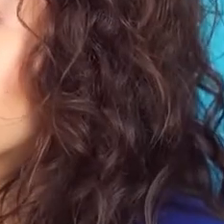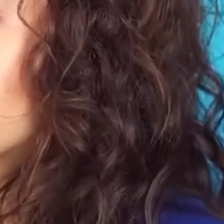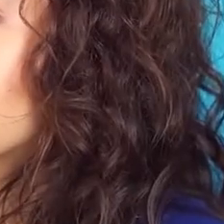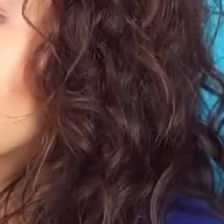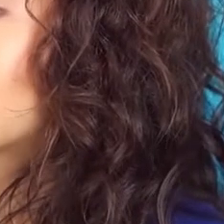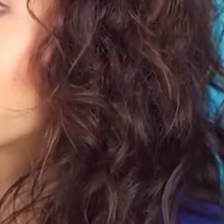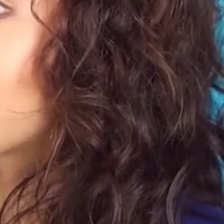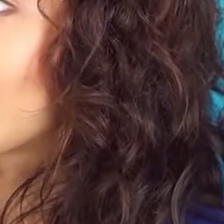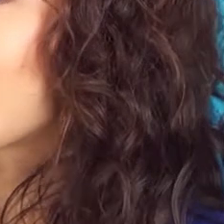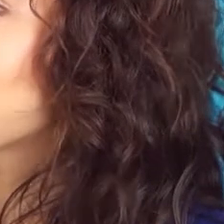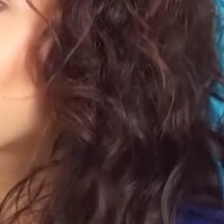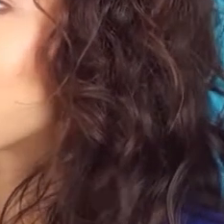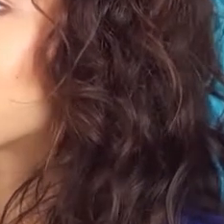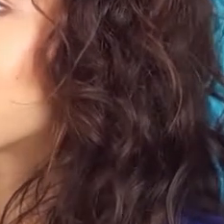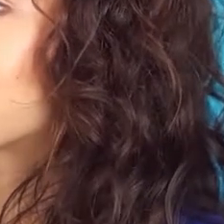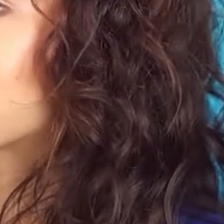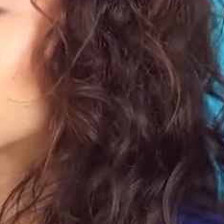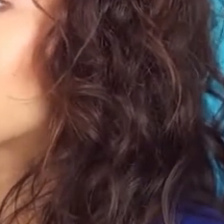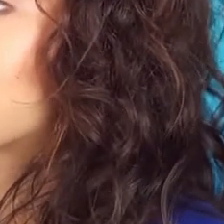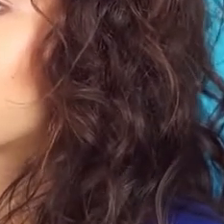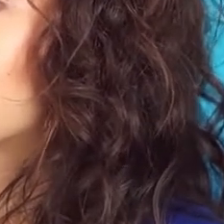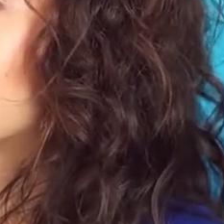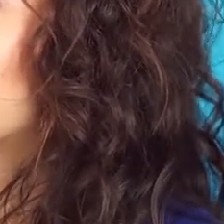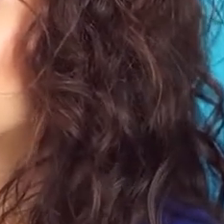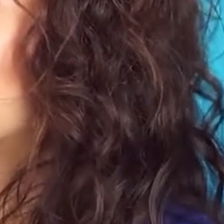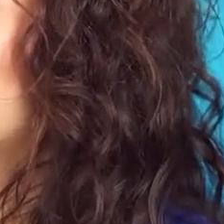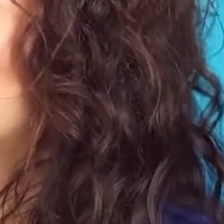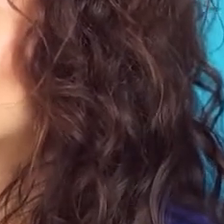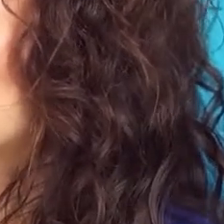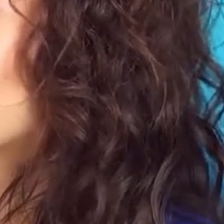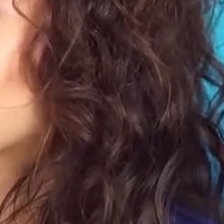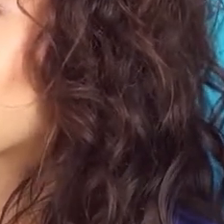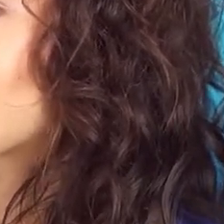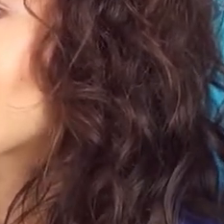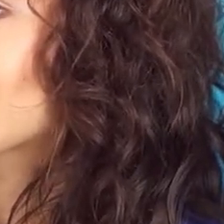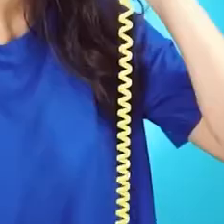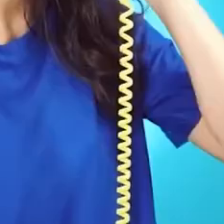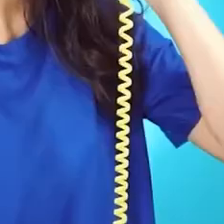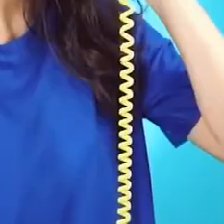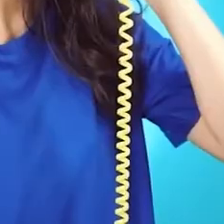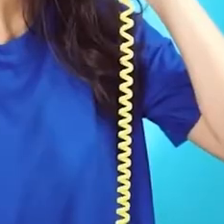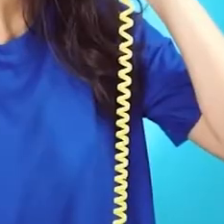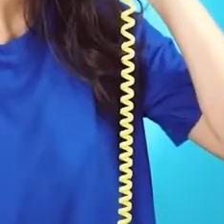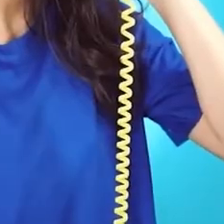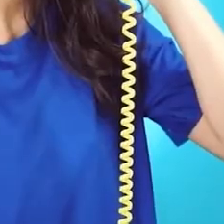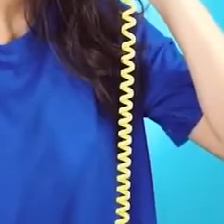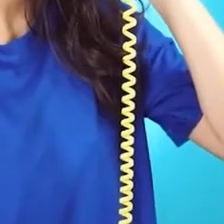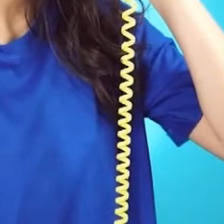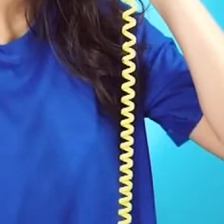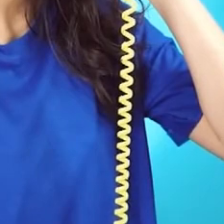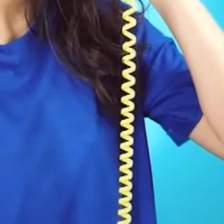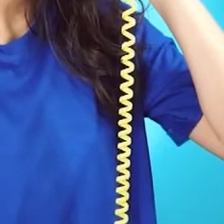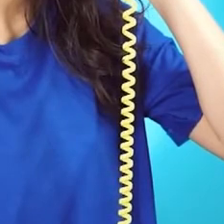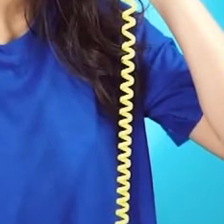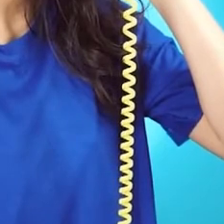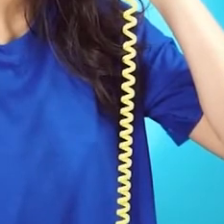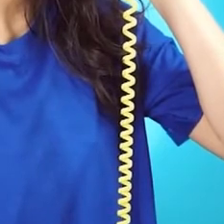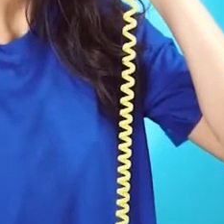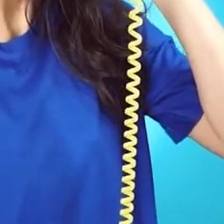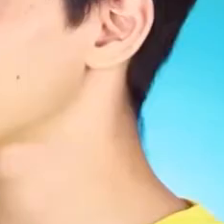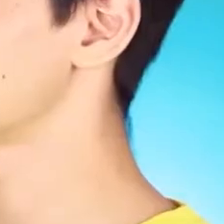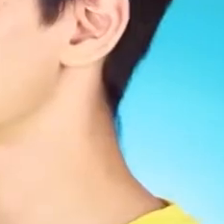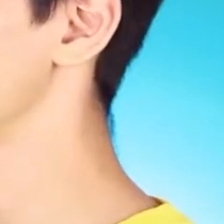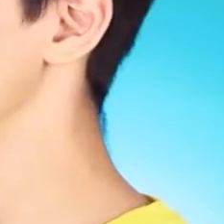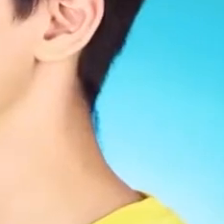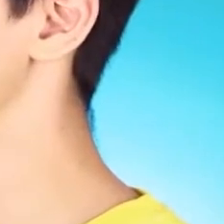Claro, Jorge. La secundaria es para nosotros. Los profes nos deben ayudar a alcanzar nuestras metas. Yo también quiero una secundaria que me comprenda y me valore.